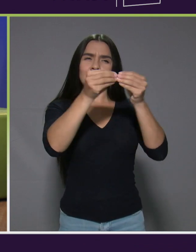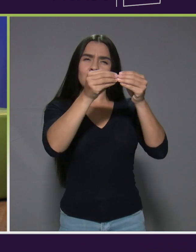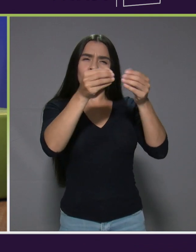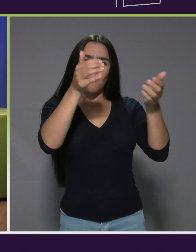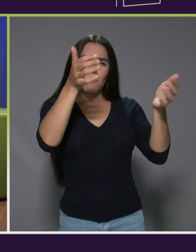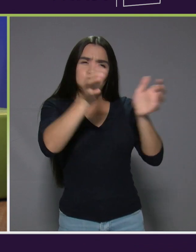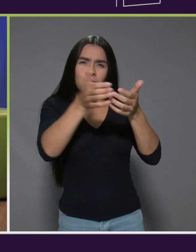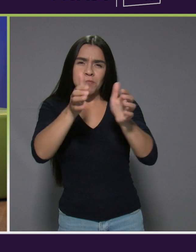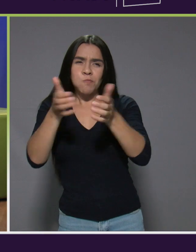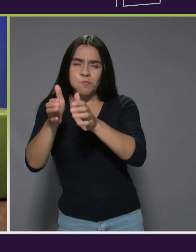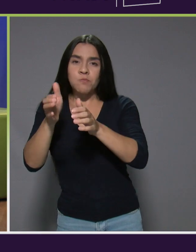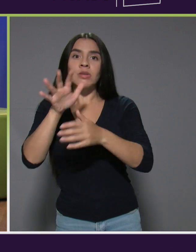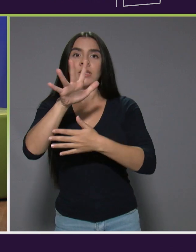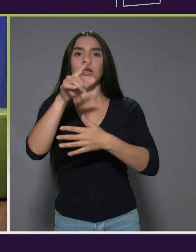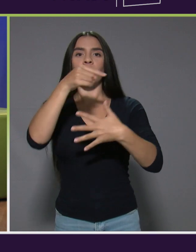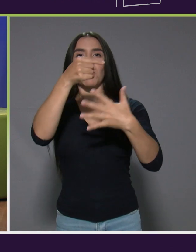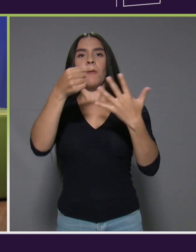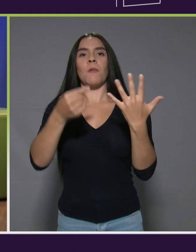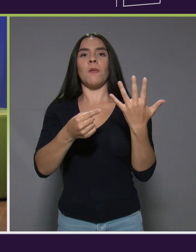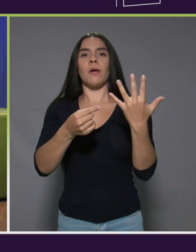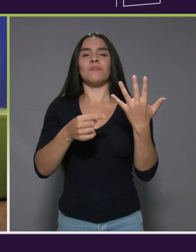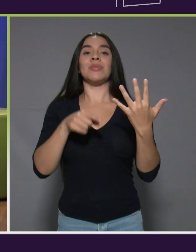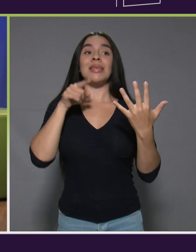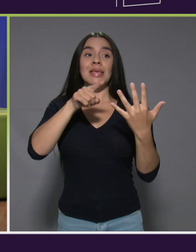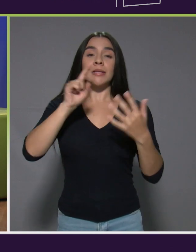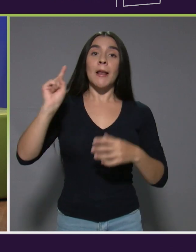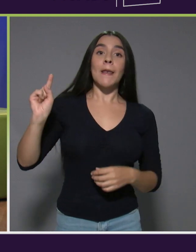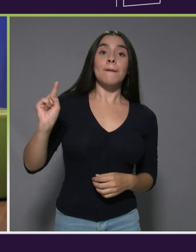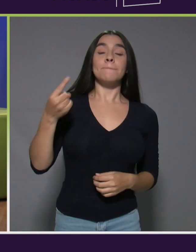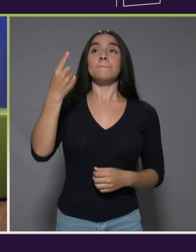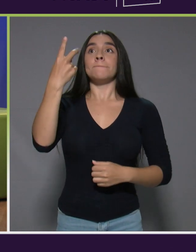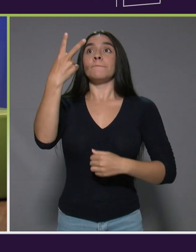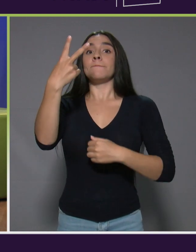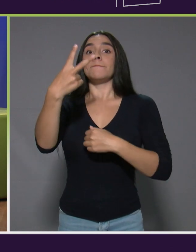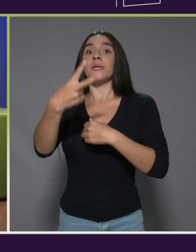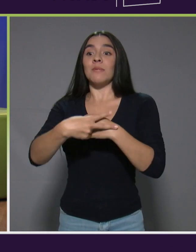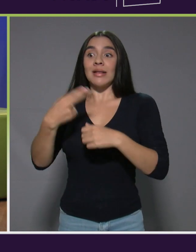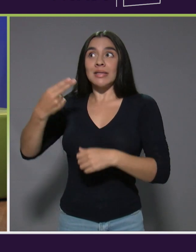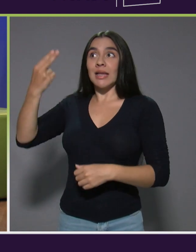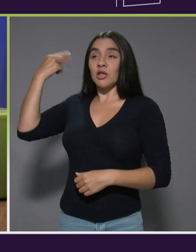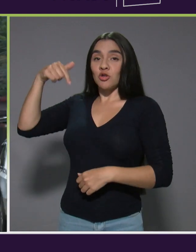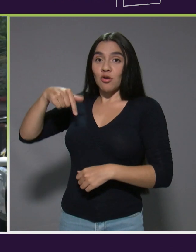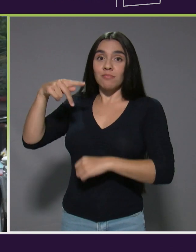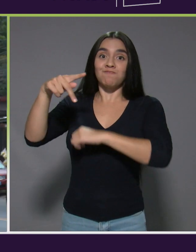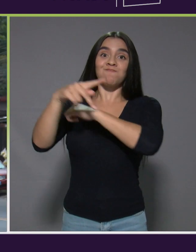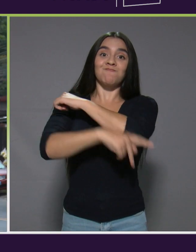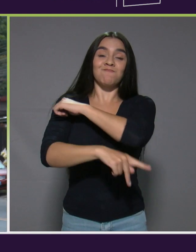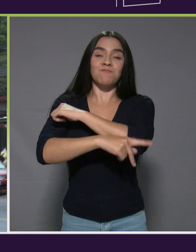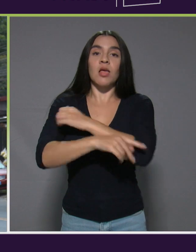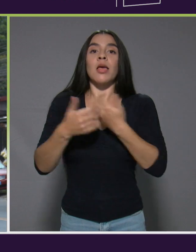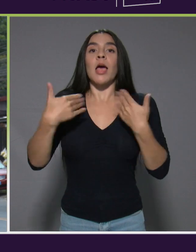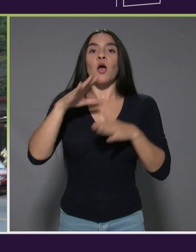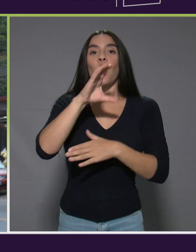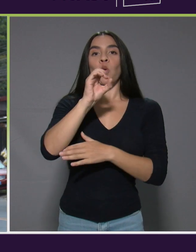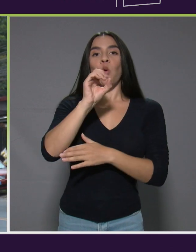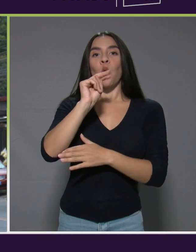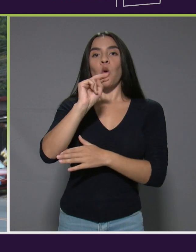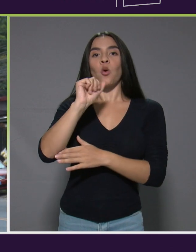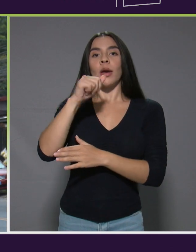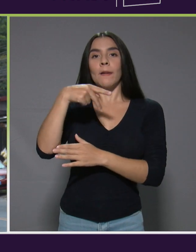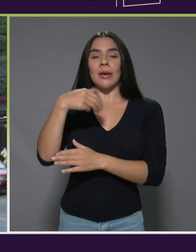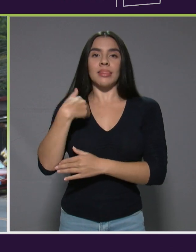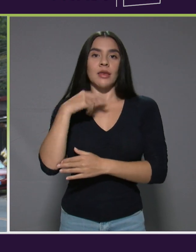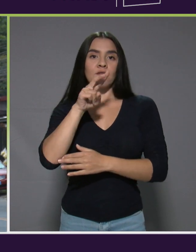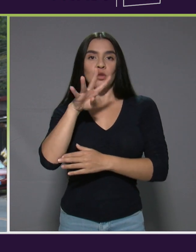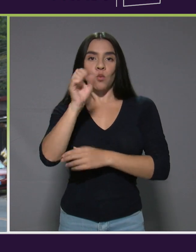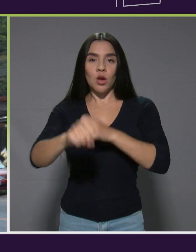exactamente es la primera vez en toda la historia nacional, a pesar de que CONAPAN tiene 24